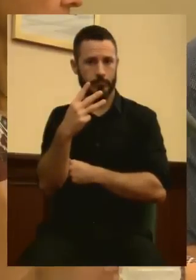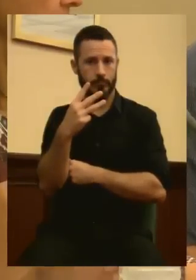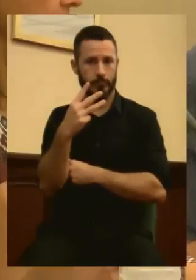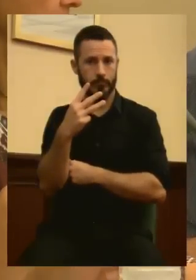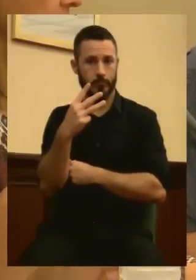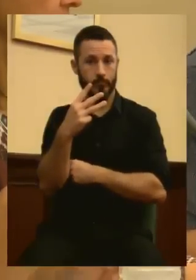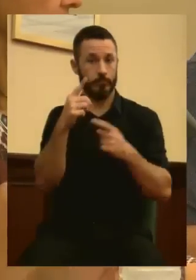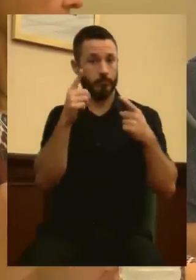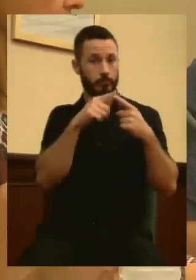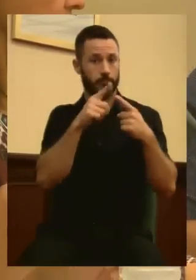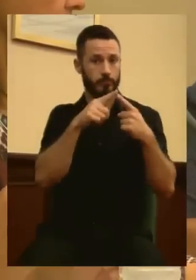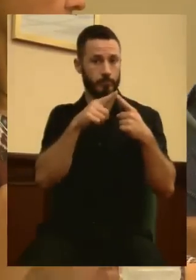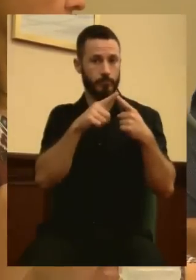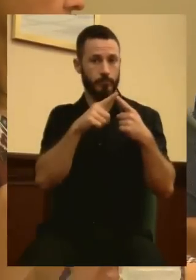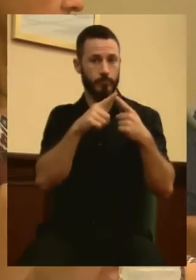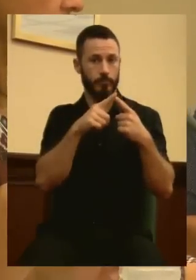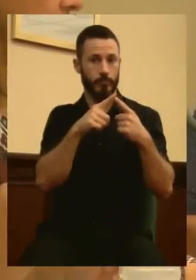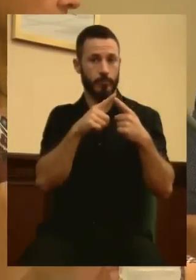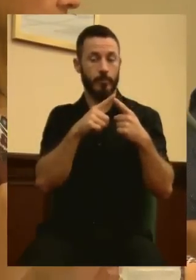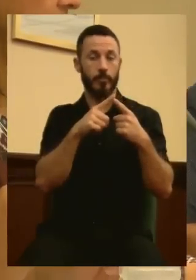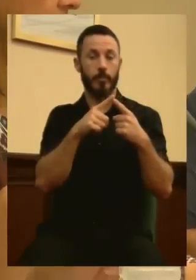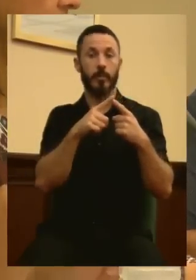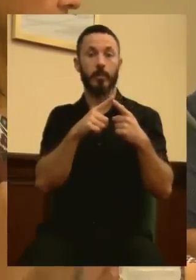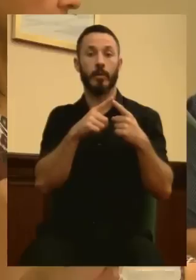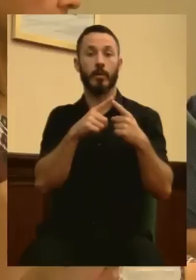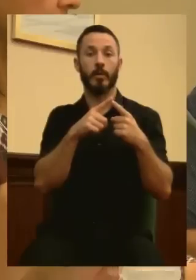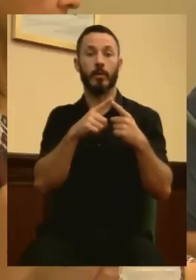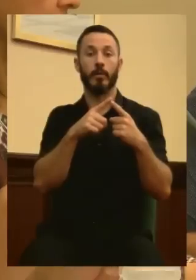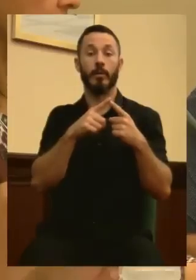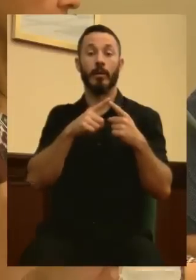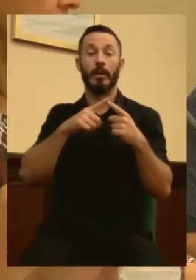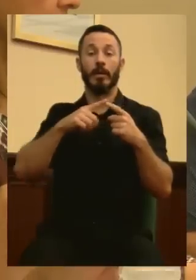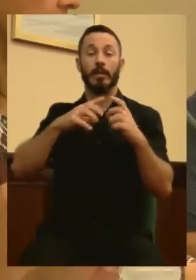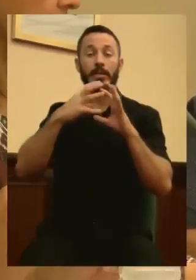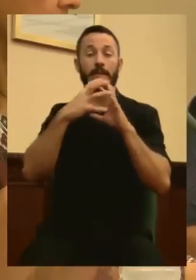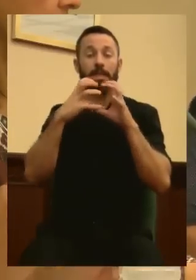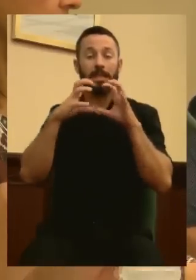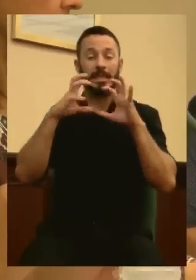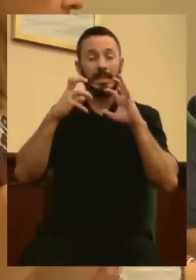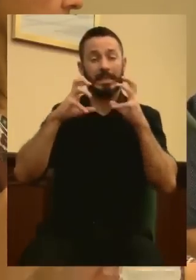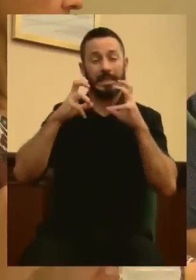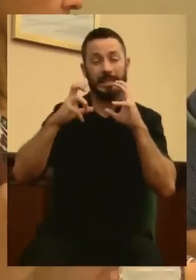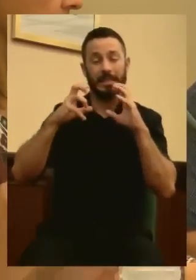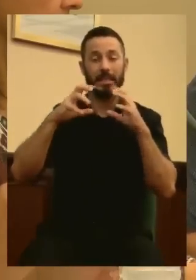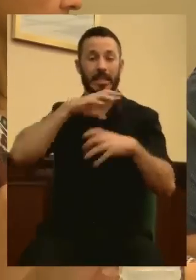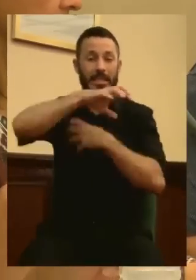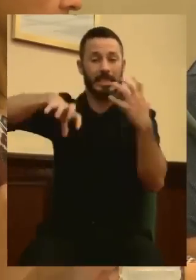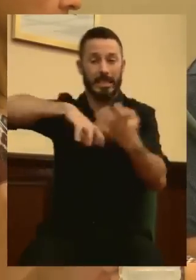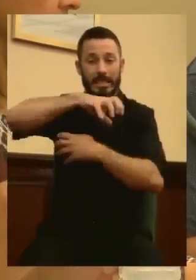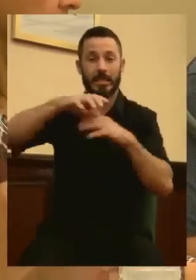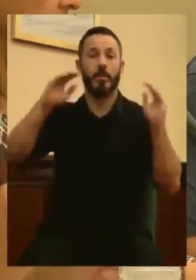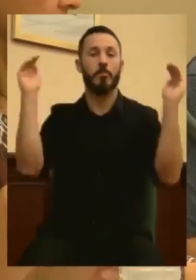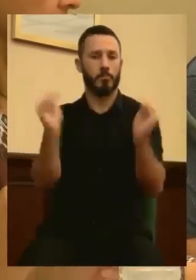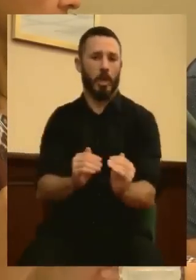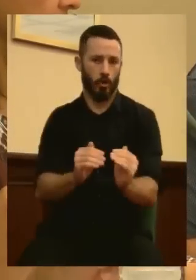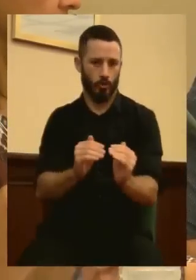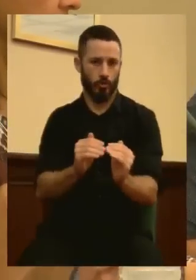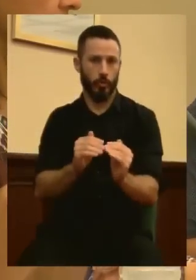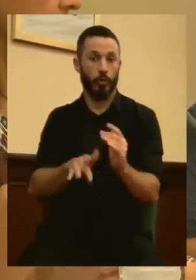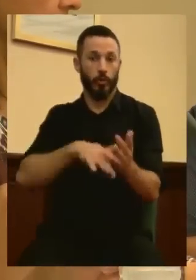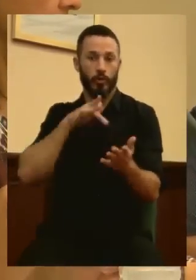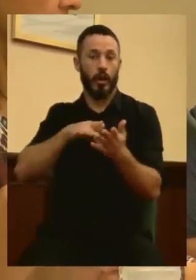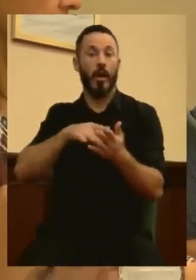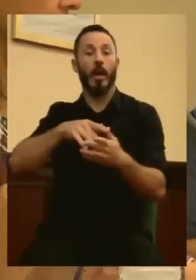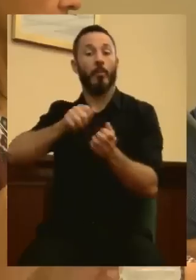Una, la disminución palmaria de la crispación social que se expresaba en el pregón. Que siempre